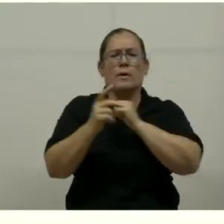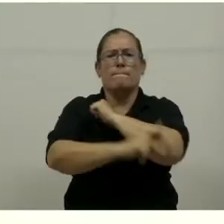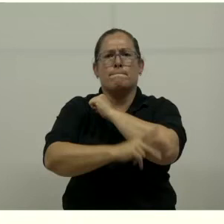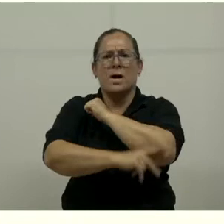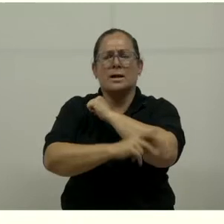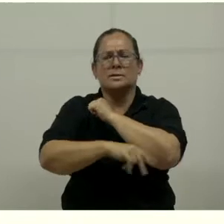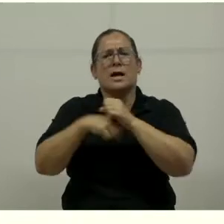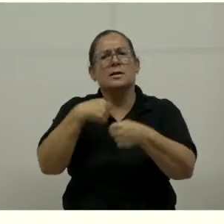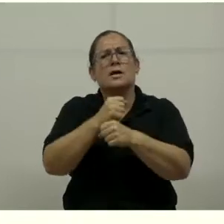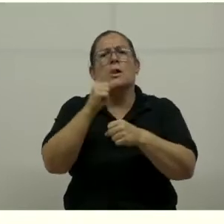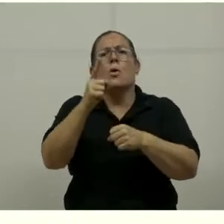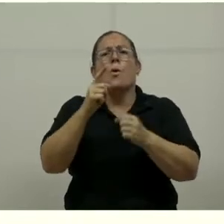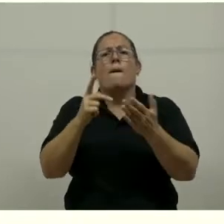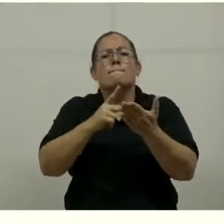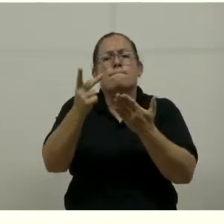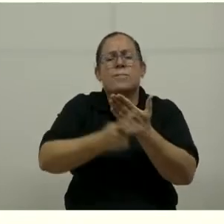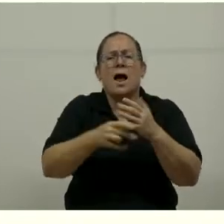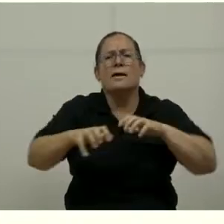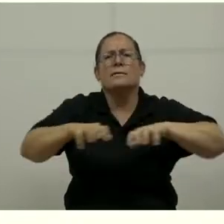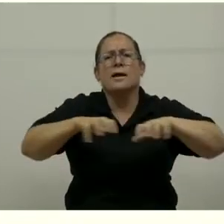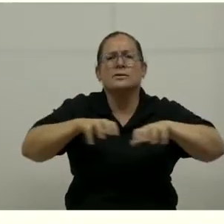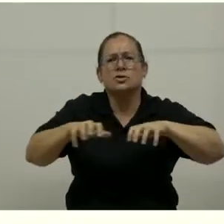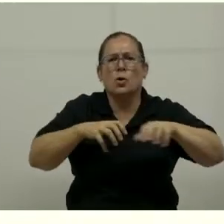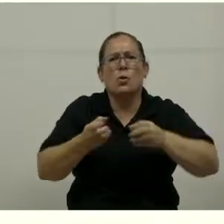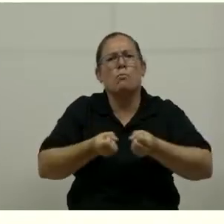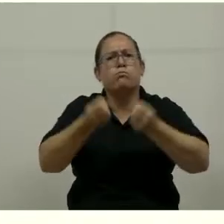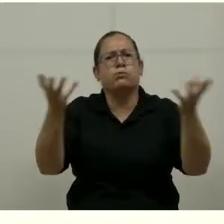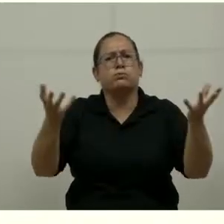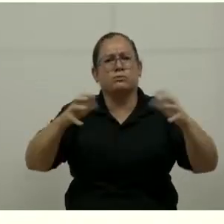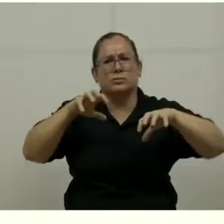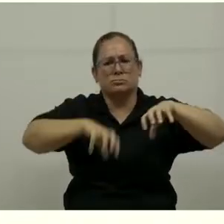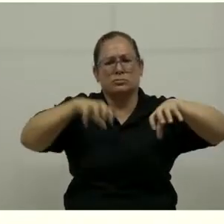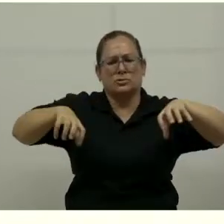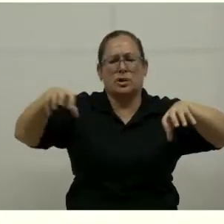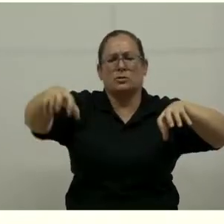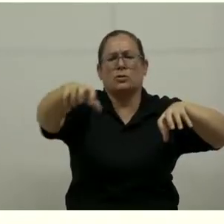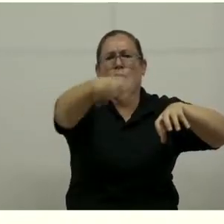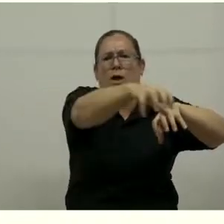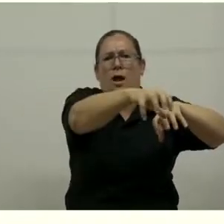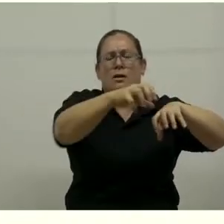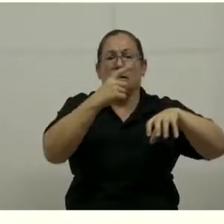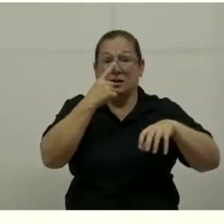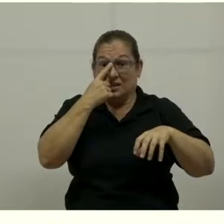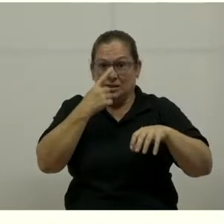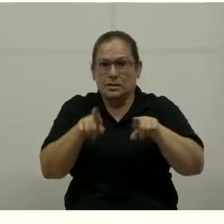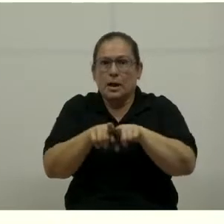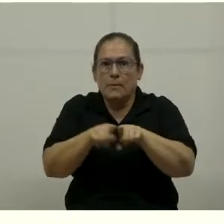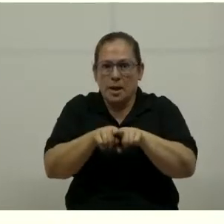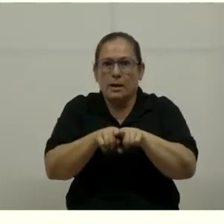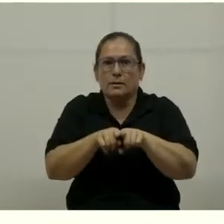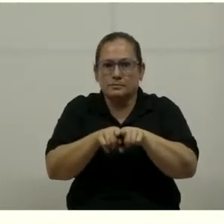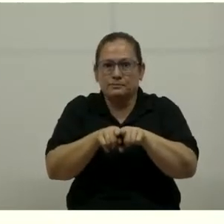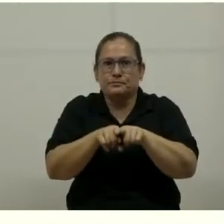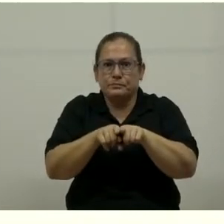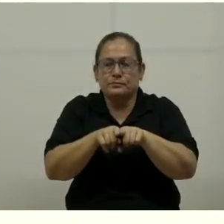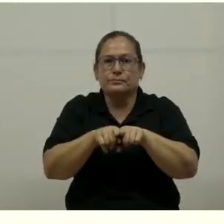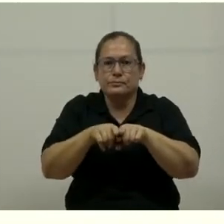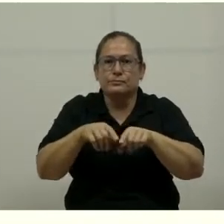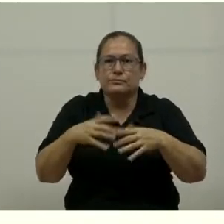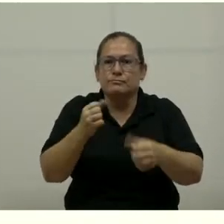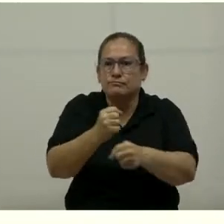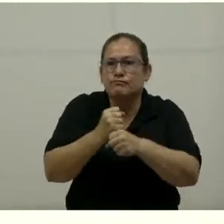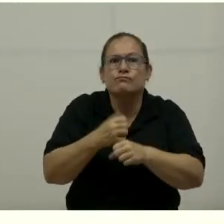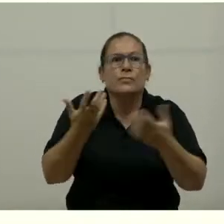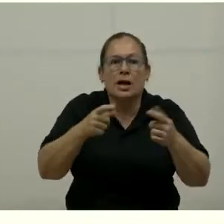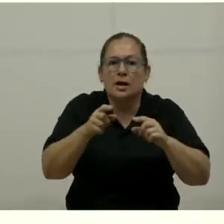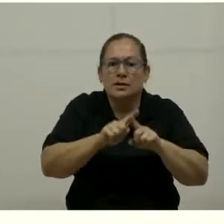de acción multisectorial. Porque hablamos de proteger al turista. Pero también garantizar la seguridad en las regiones turísticas. En las regiones